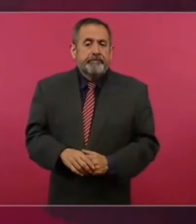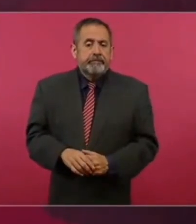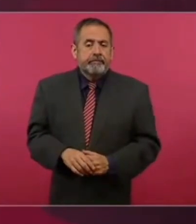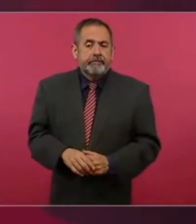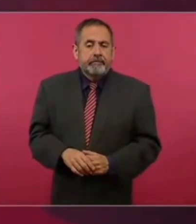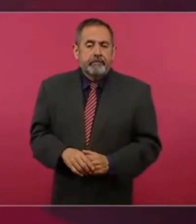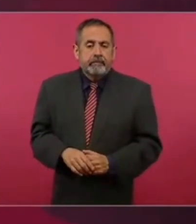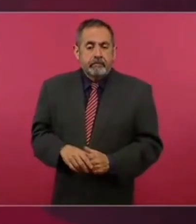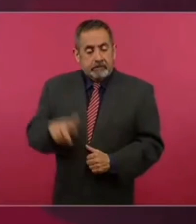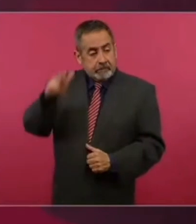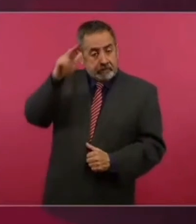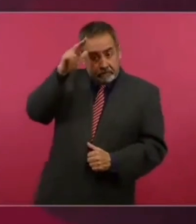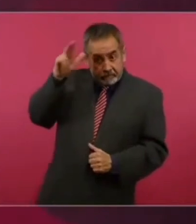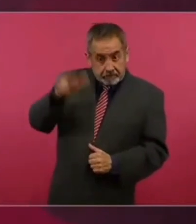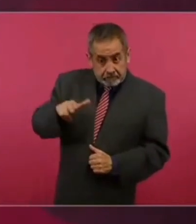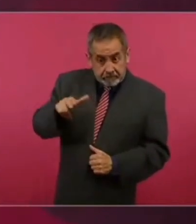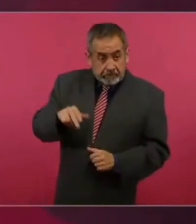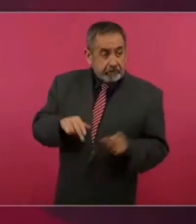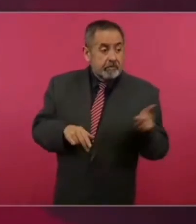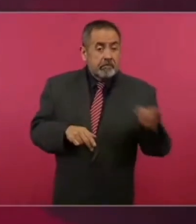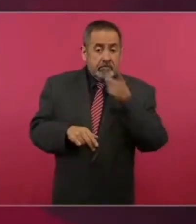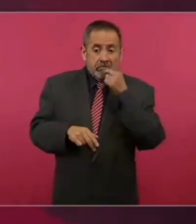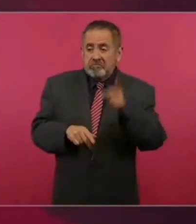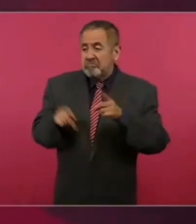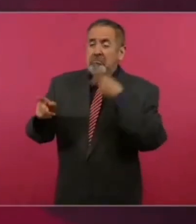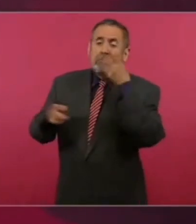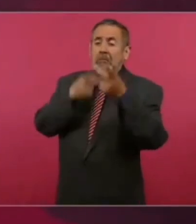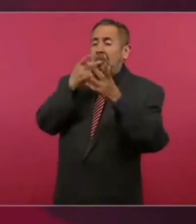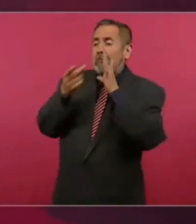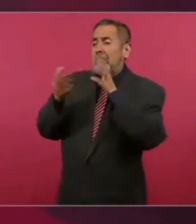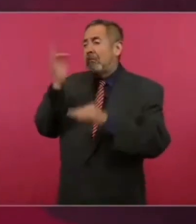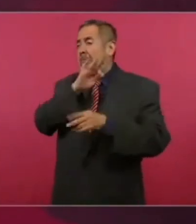Hidalgo era un demagogo